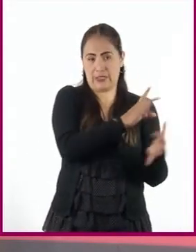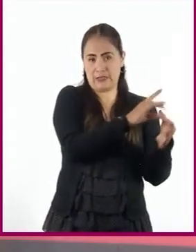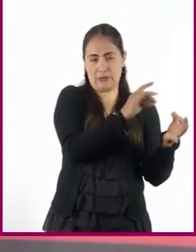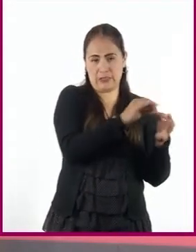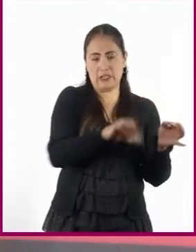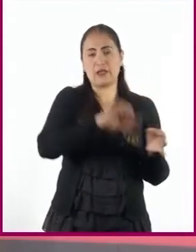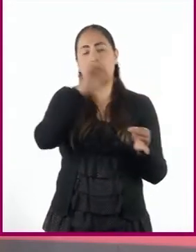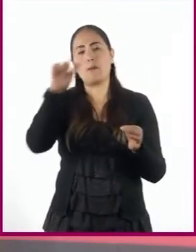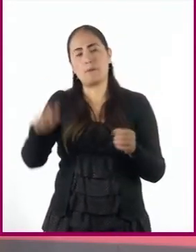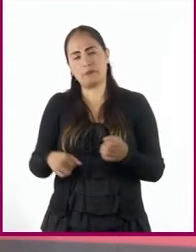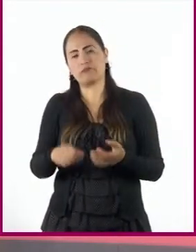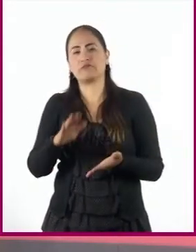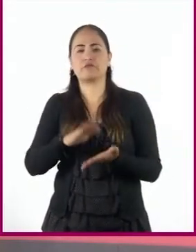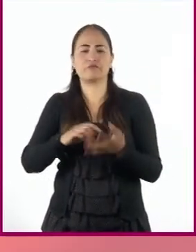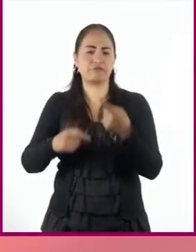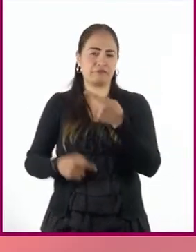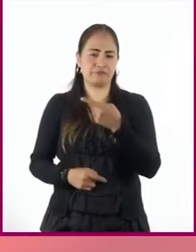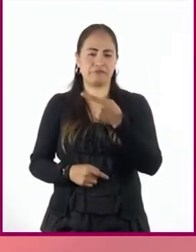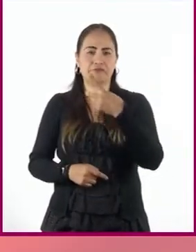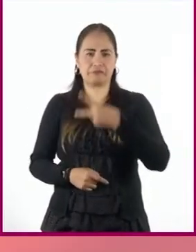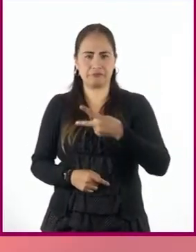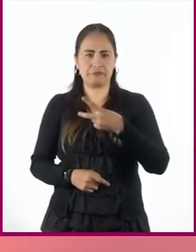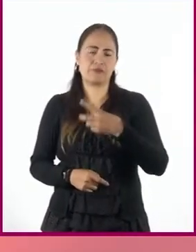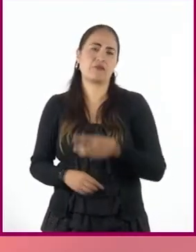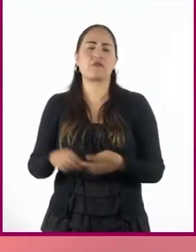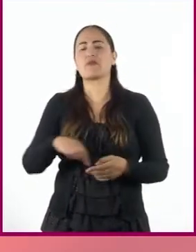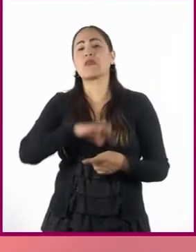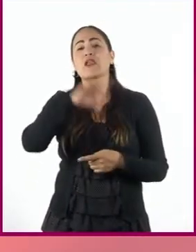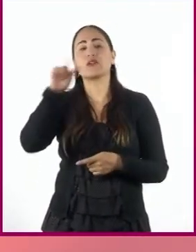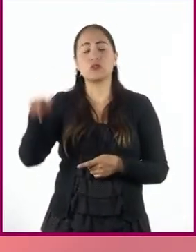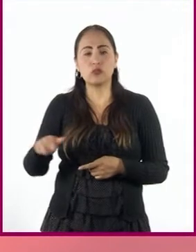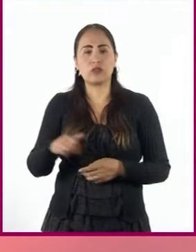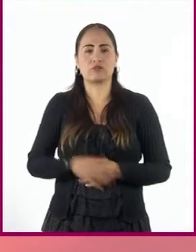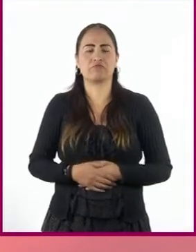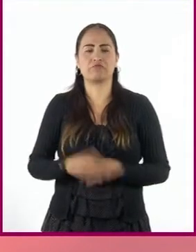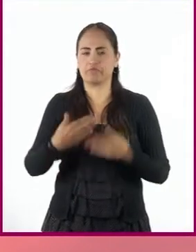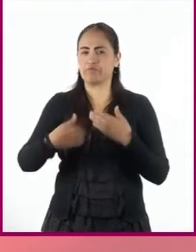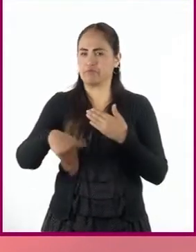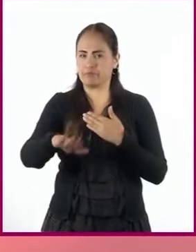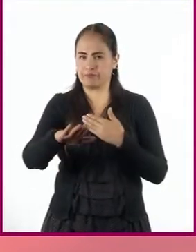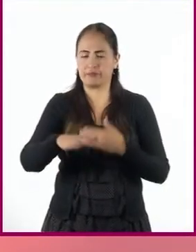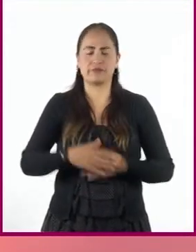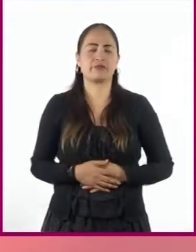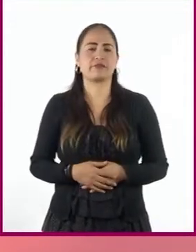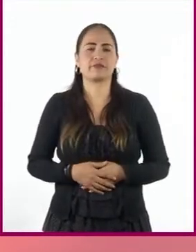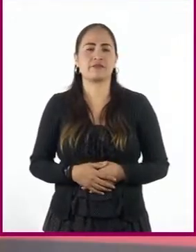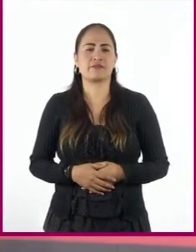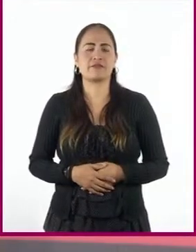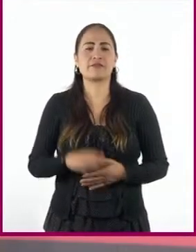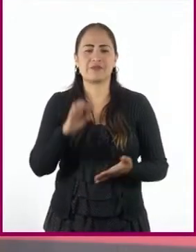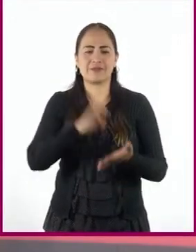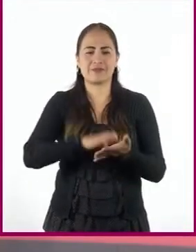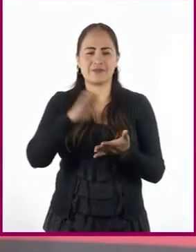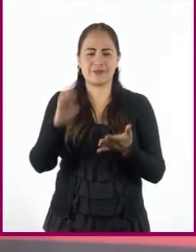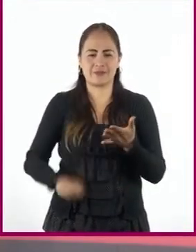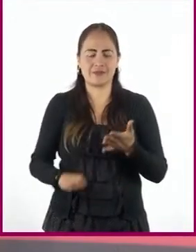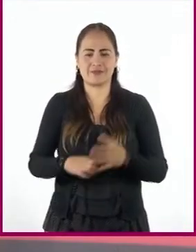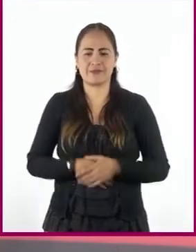por lo tanto, por consiguiente y en consecuencia. Y les doy un ejemplo.